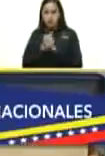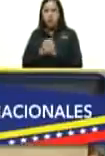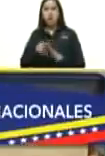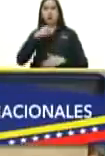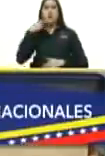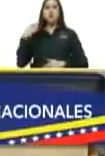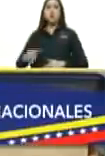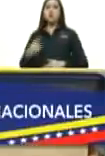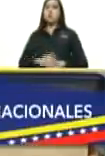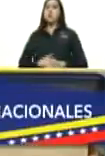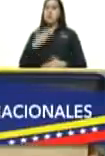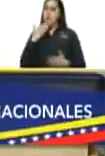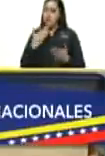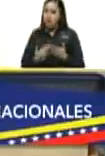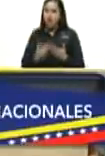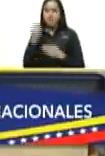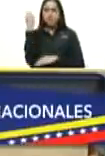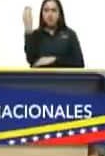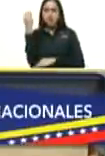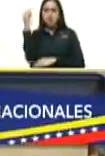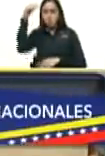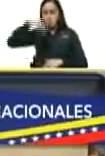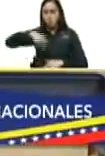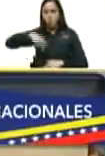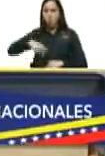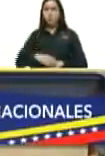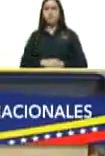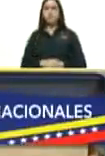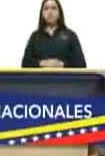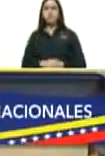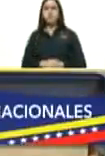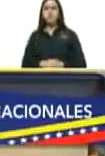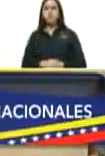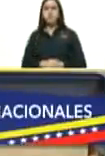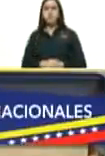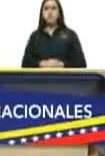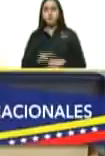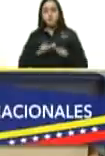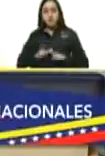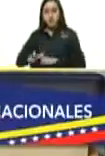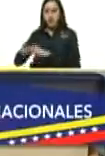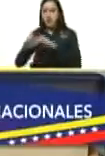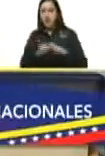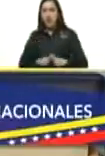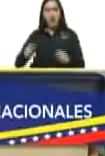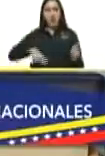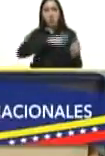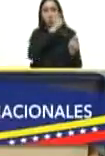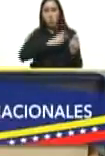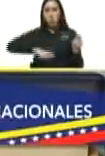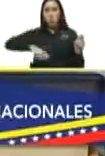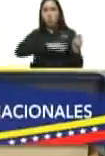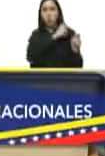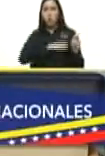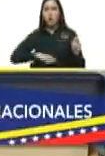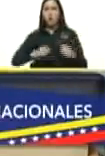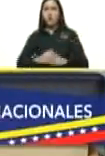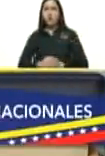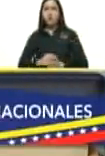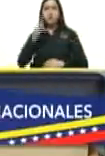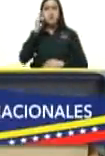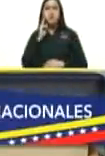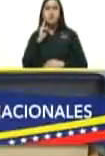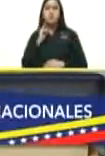le agradezco sus palabras hoy en la sede del sistema de orquesta Simón